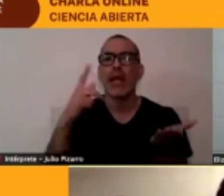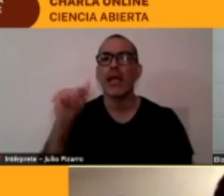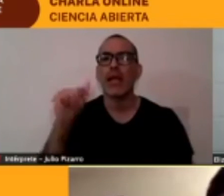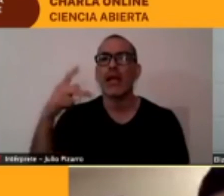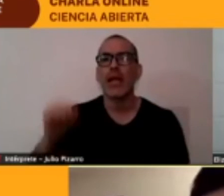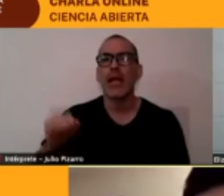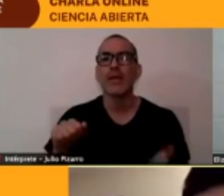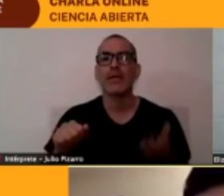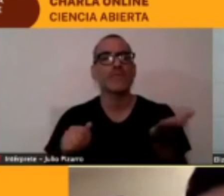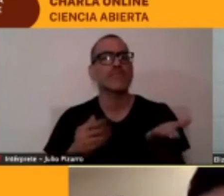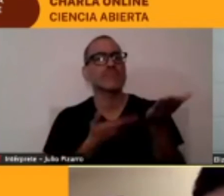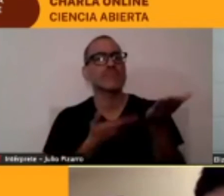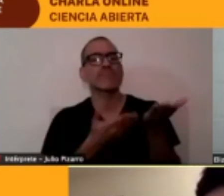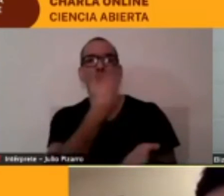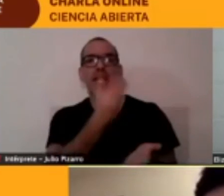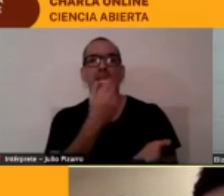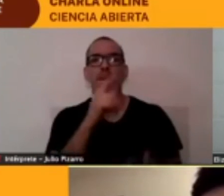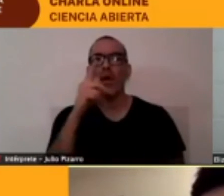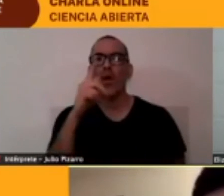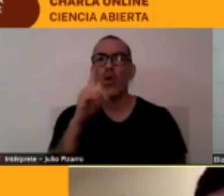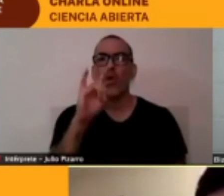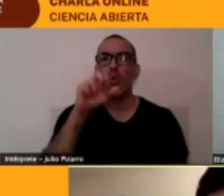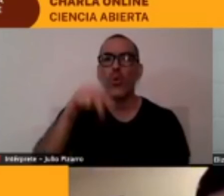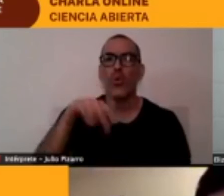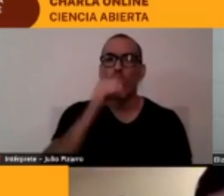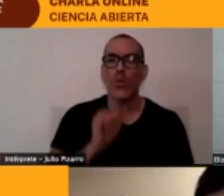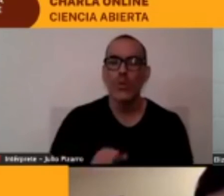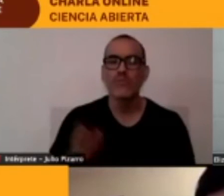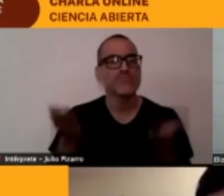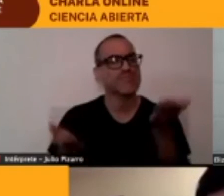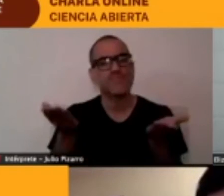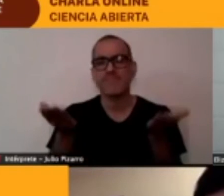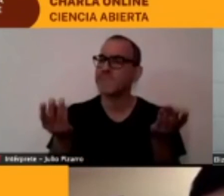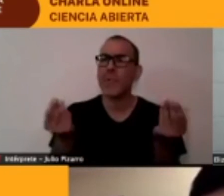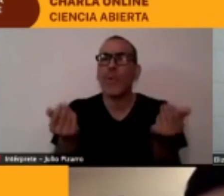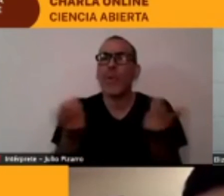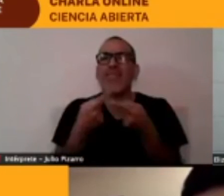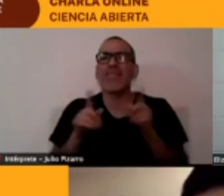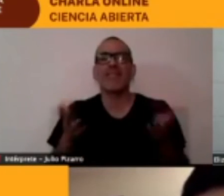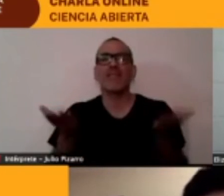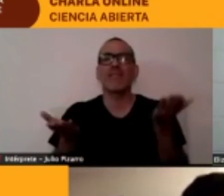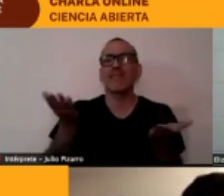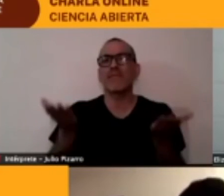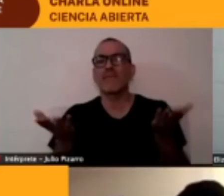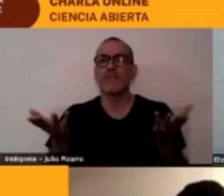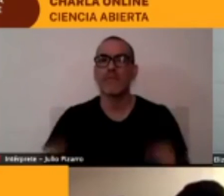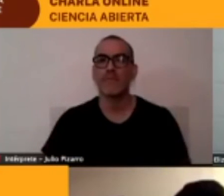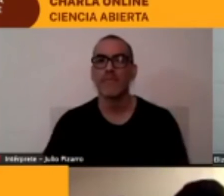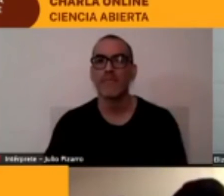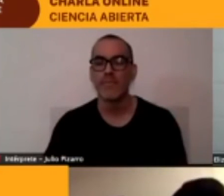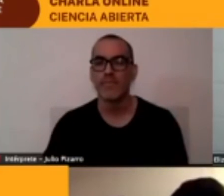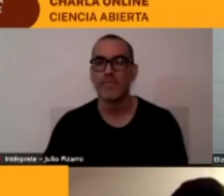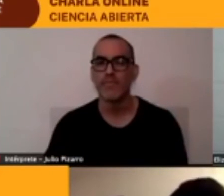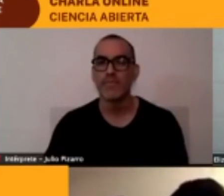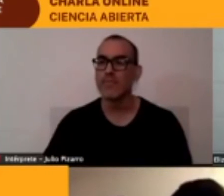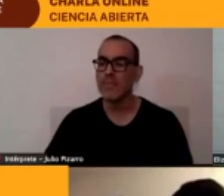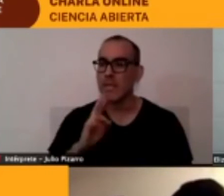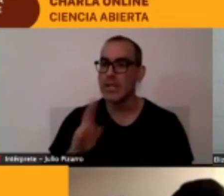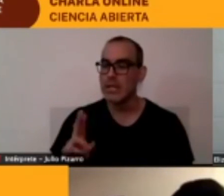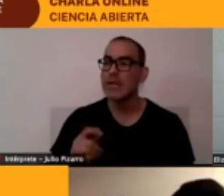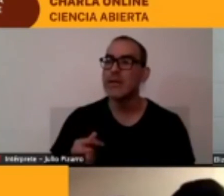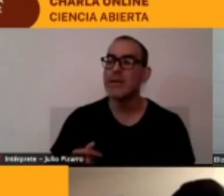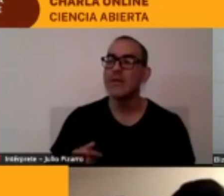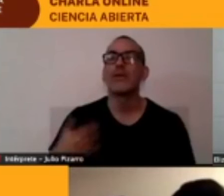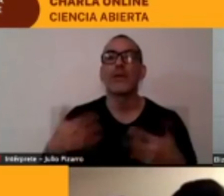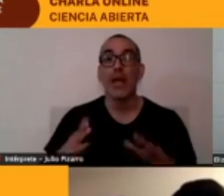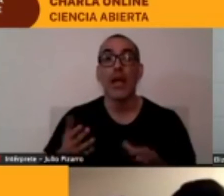acerca del CACAN ya hay una investigación dando vuelta acerca de la similitud porque en su momento se